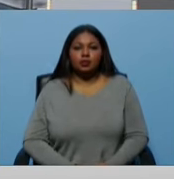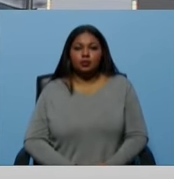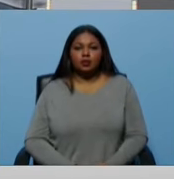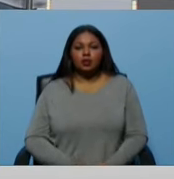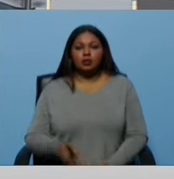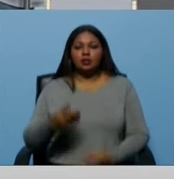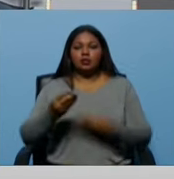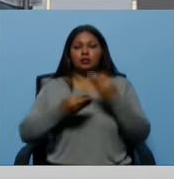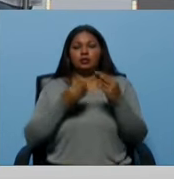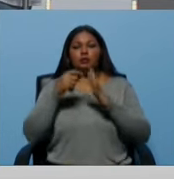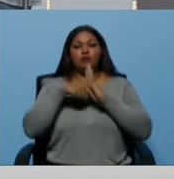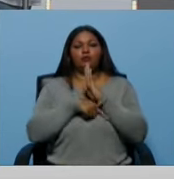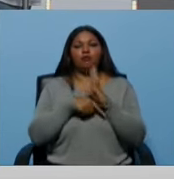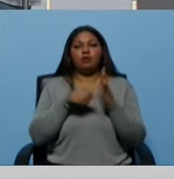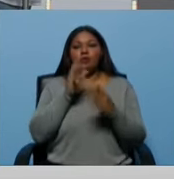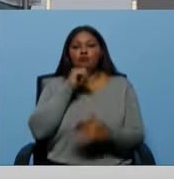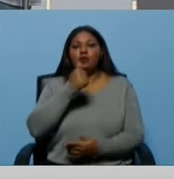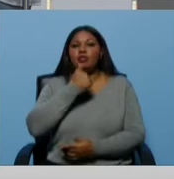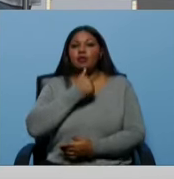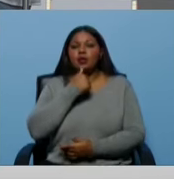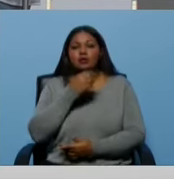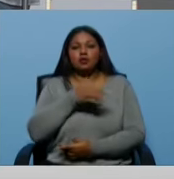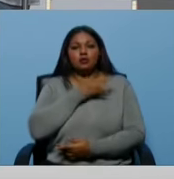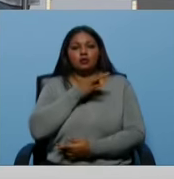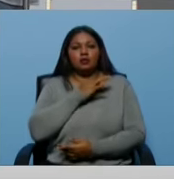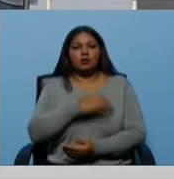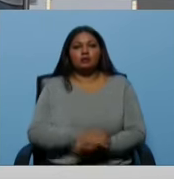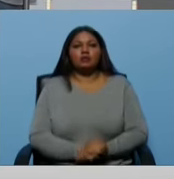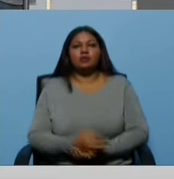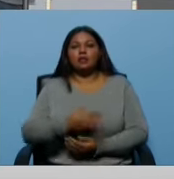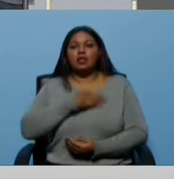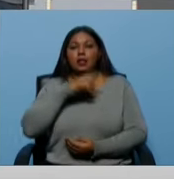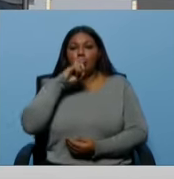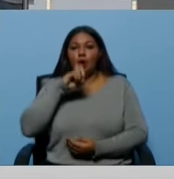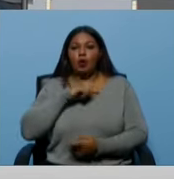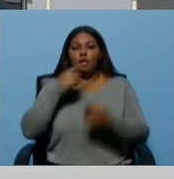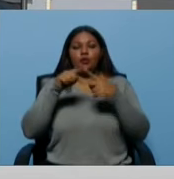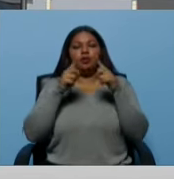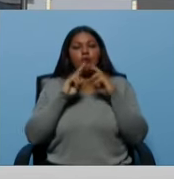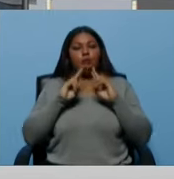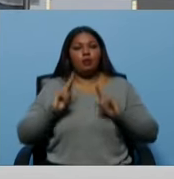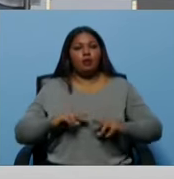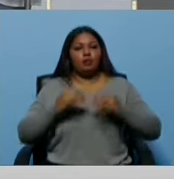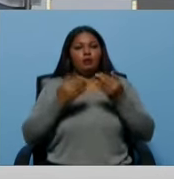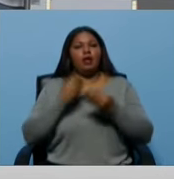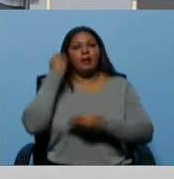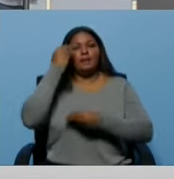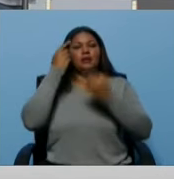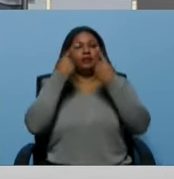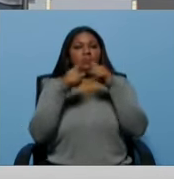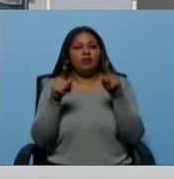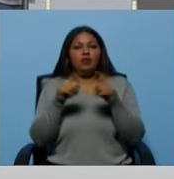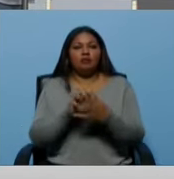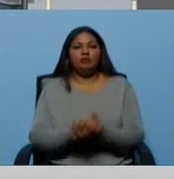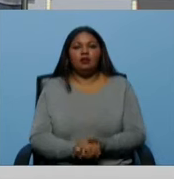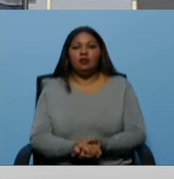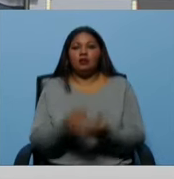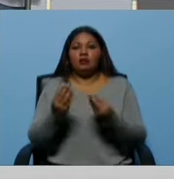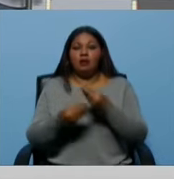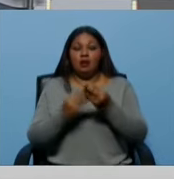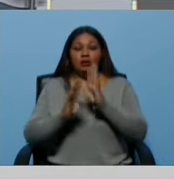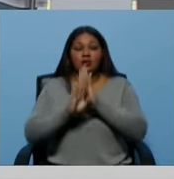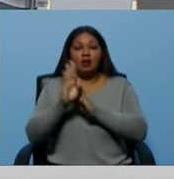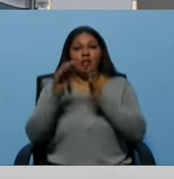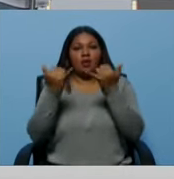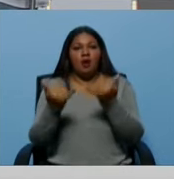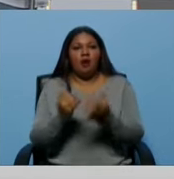sociedad. Eso está generando una sensación de odio hacia otros seres humanos que piensan distinto. Y eso es lo que se está desarrollando a través de